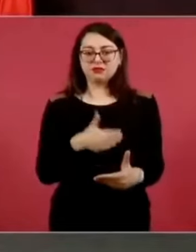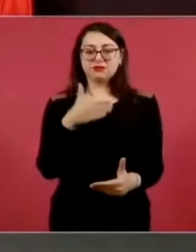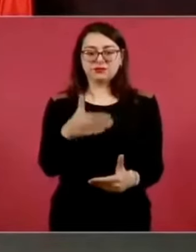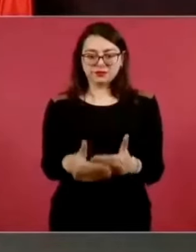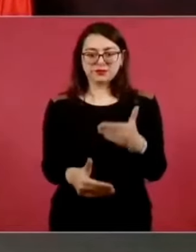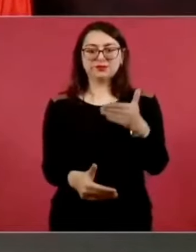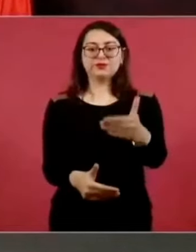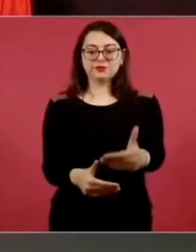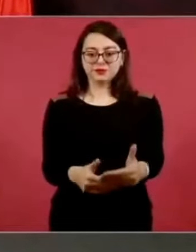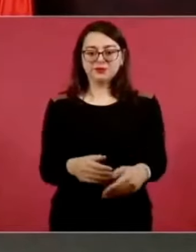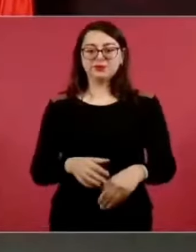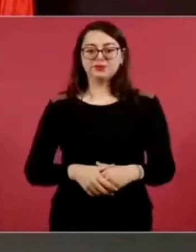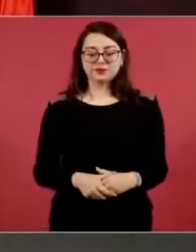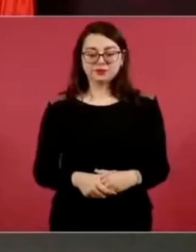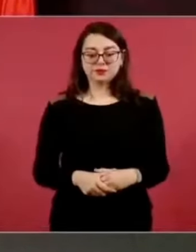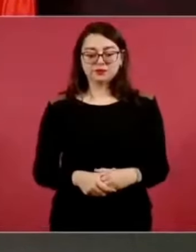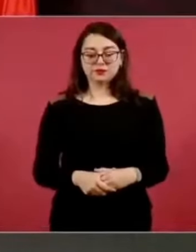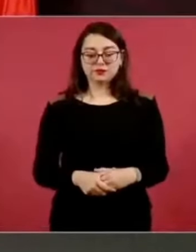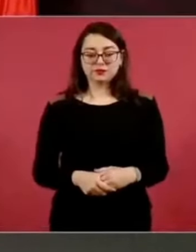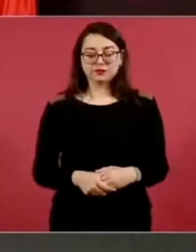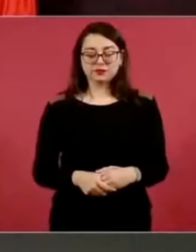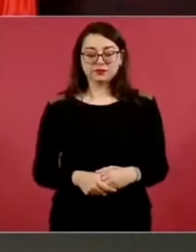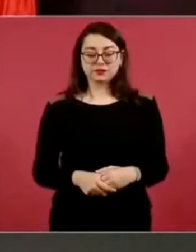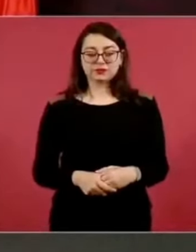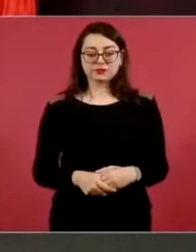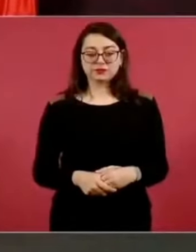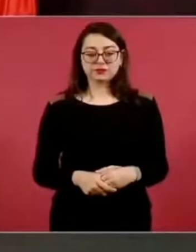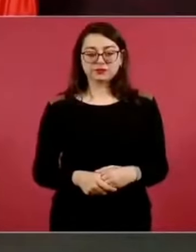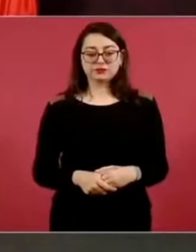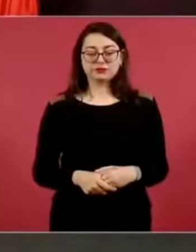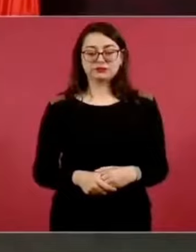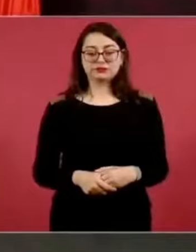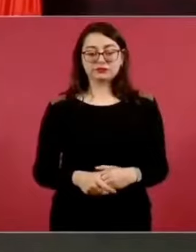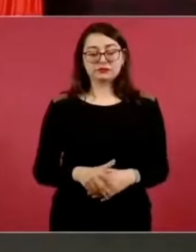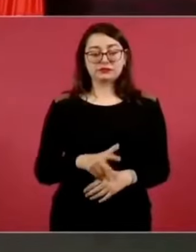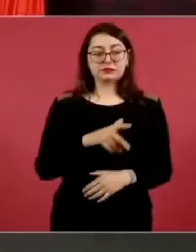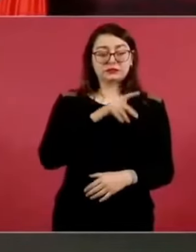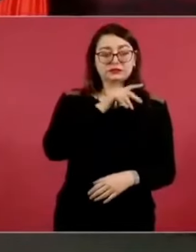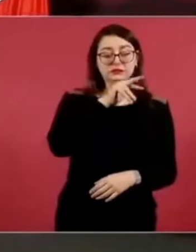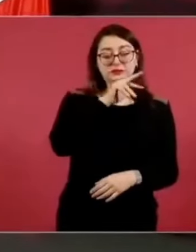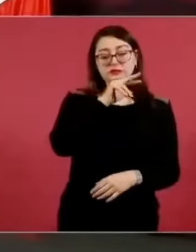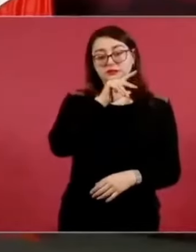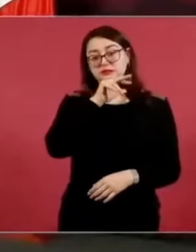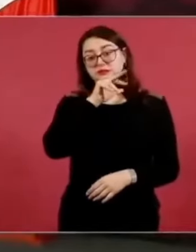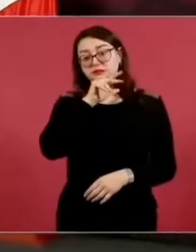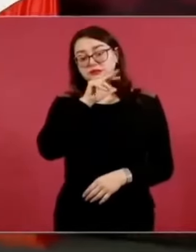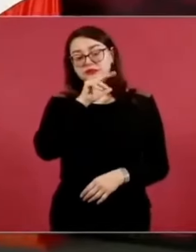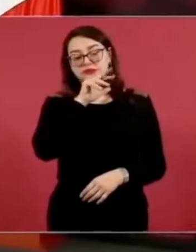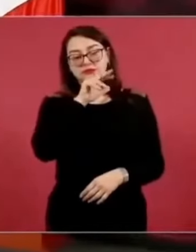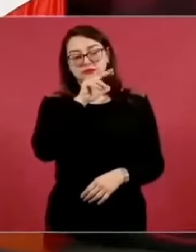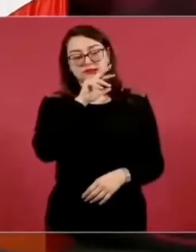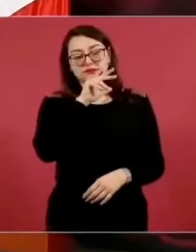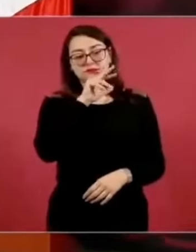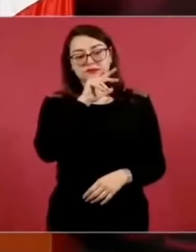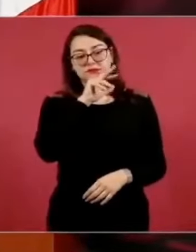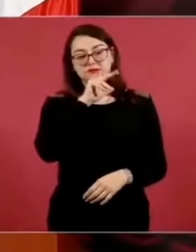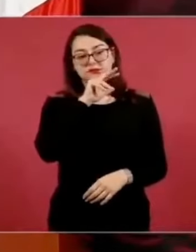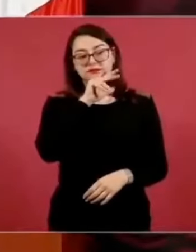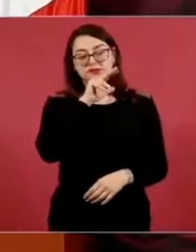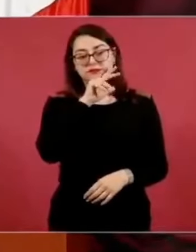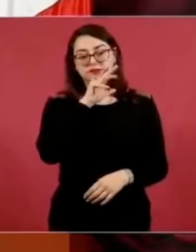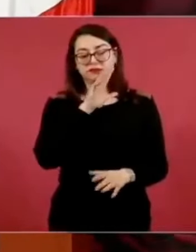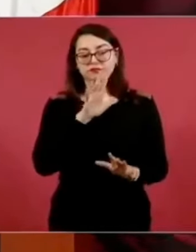Y no nos preocupemos por las